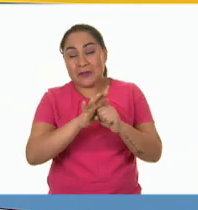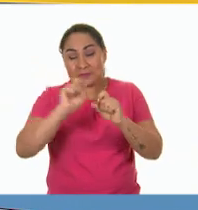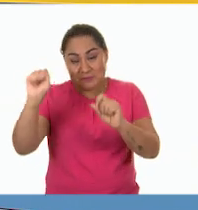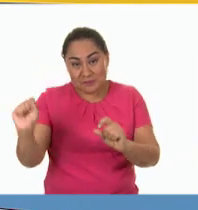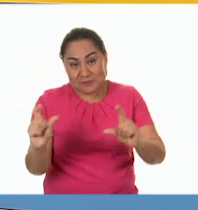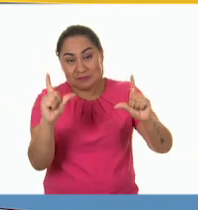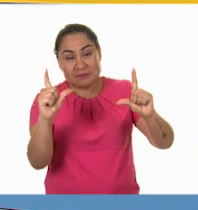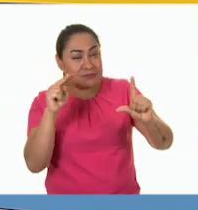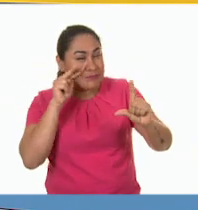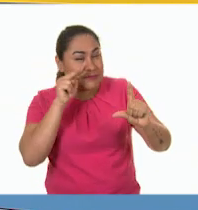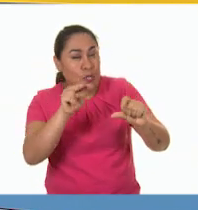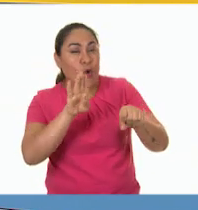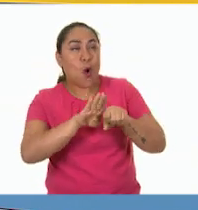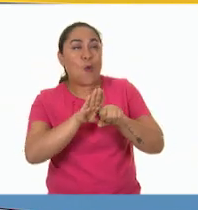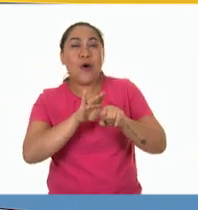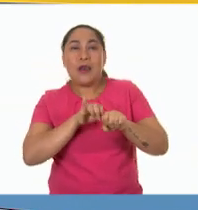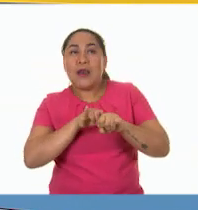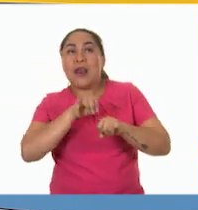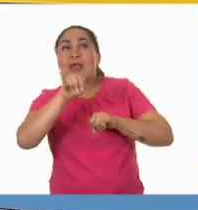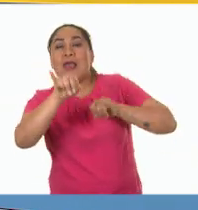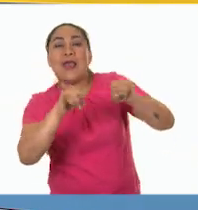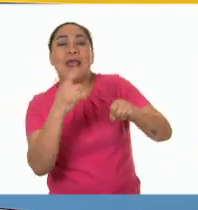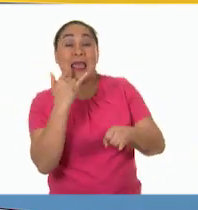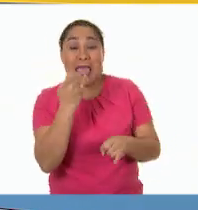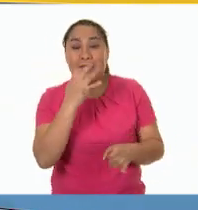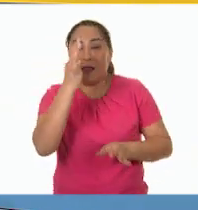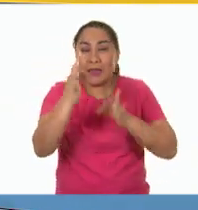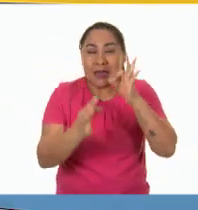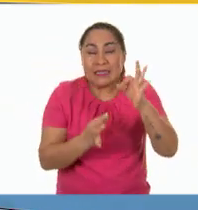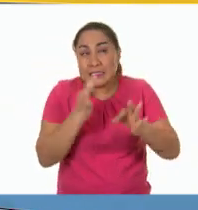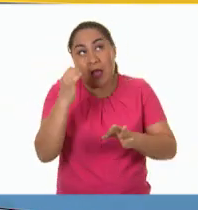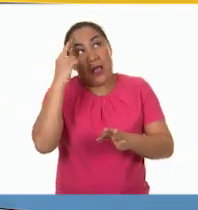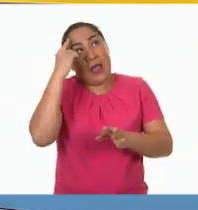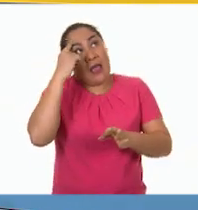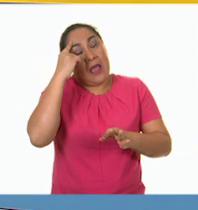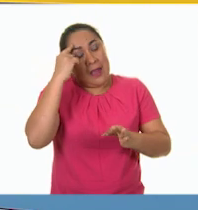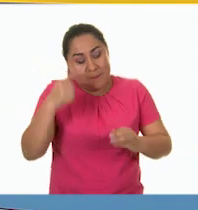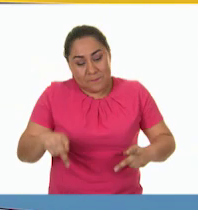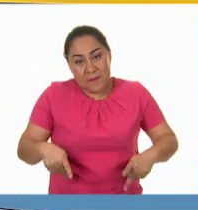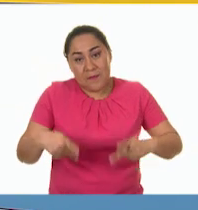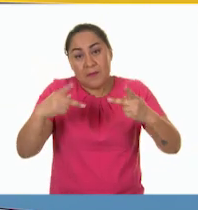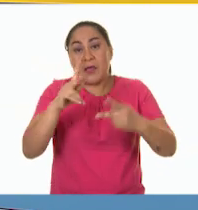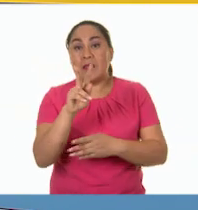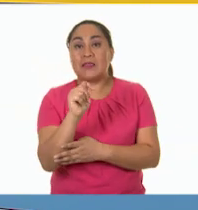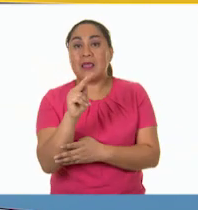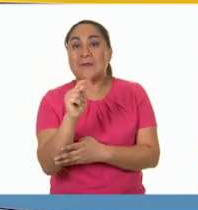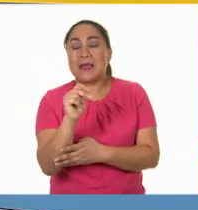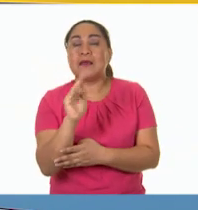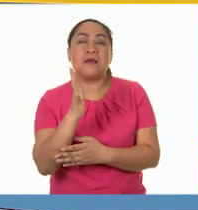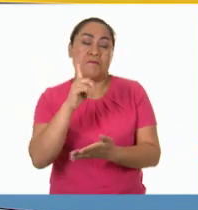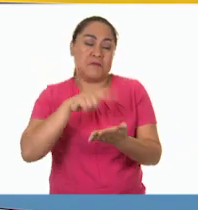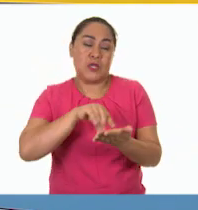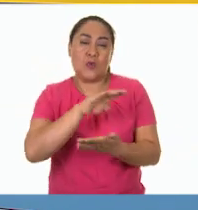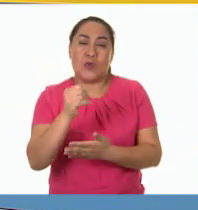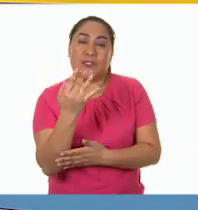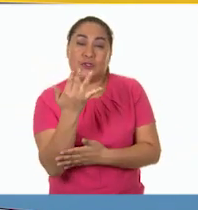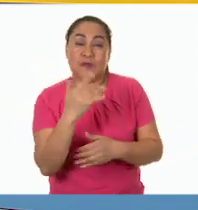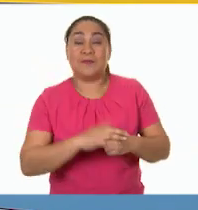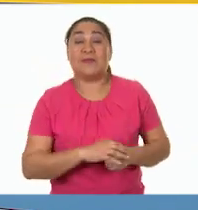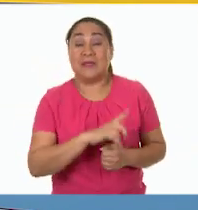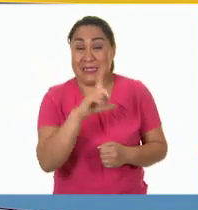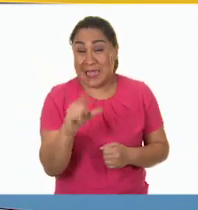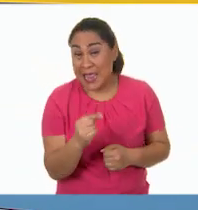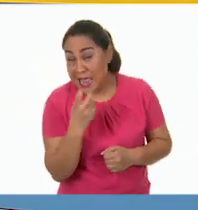mágico. Eso decían algunos de los comerciales que buscaban vender televisiones en el año de 1950. Y es que justamente